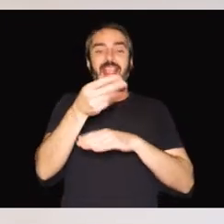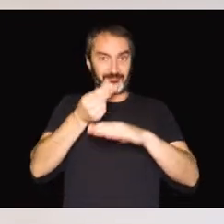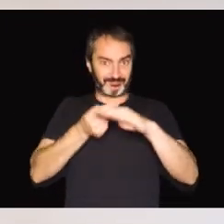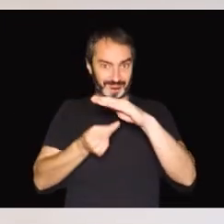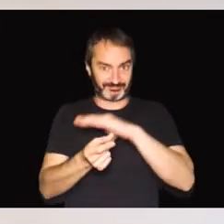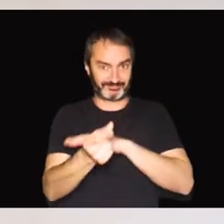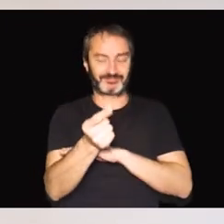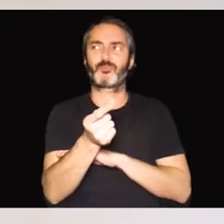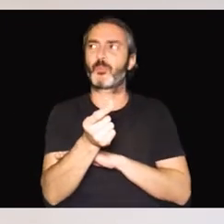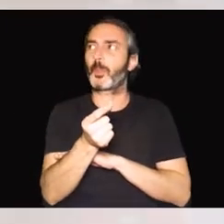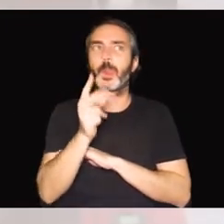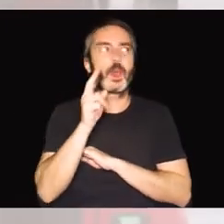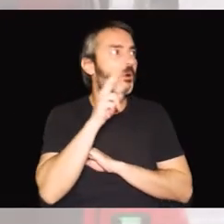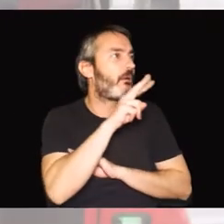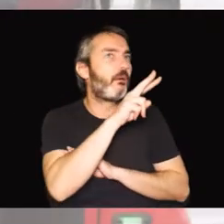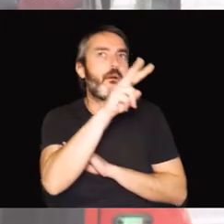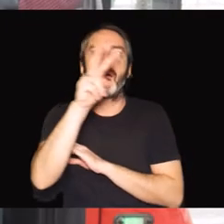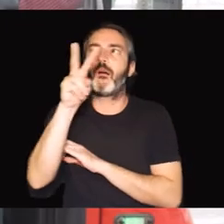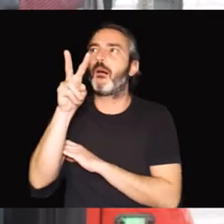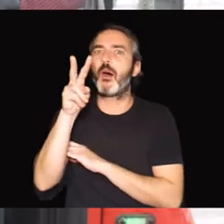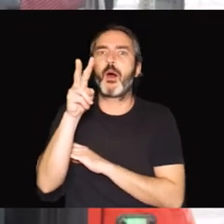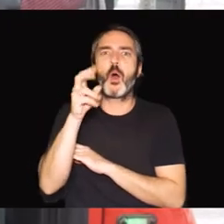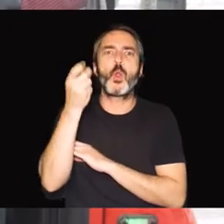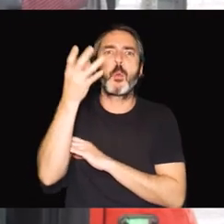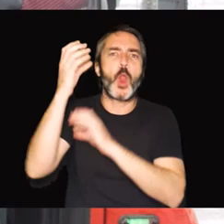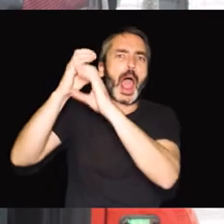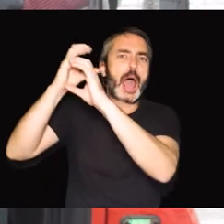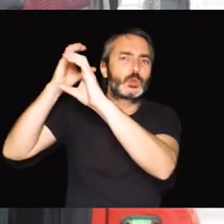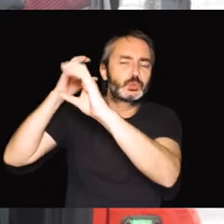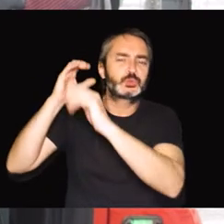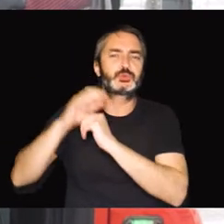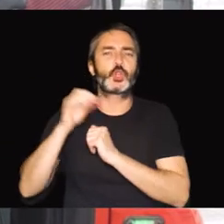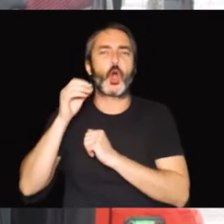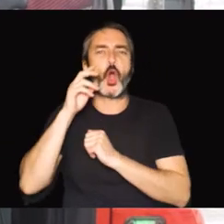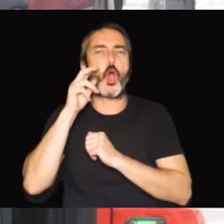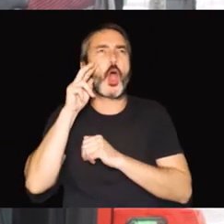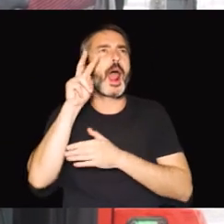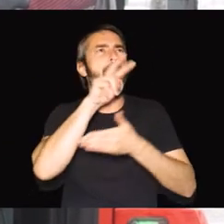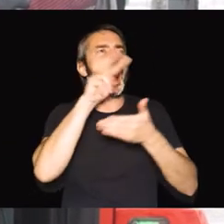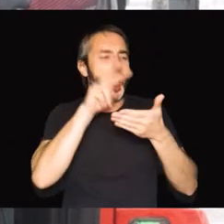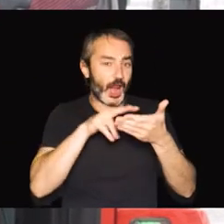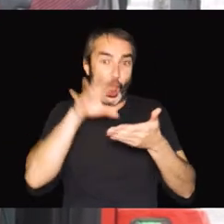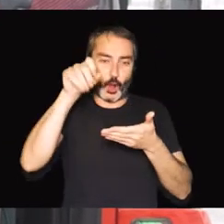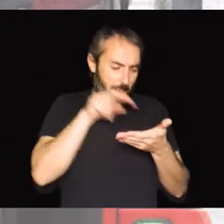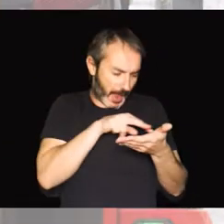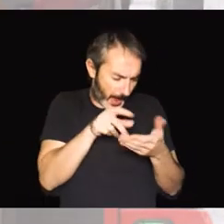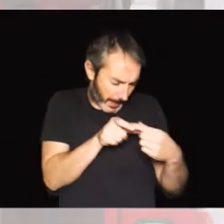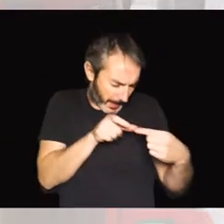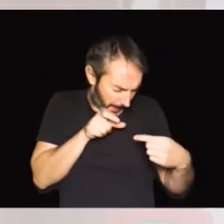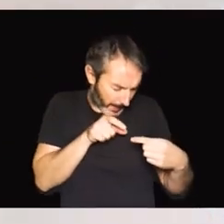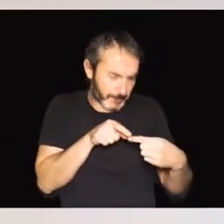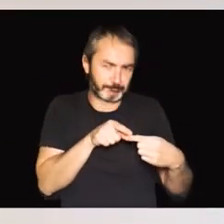tendrá igualmente dificultades para ver cosas como son el número del autobús o para leer las etiquetas de la compra.